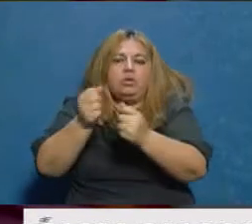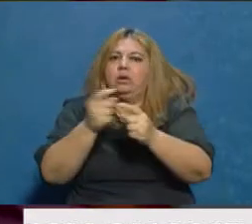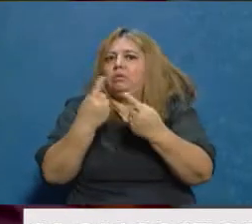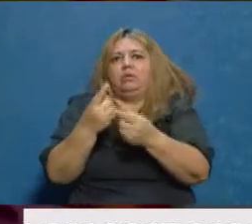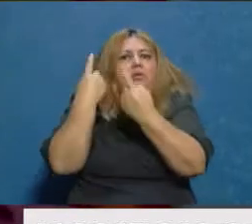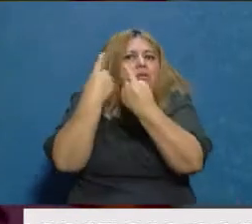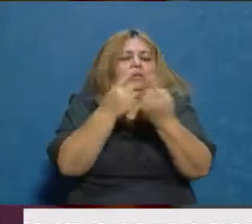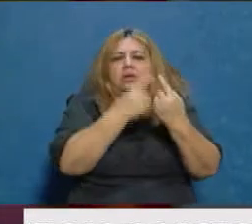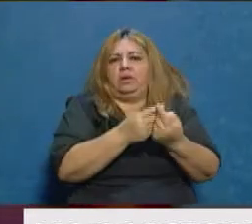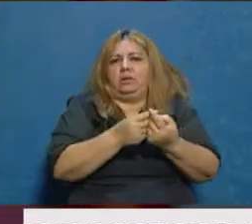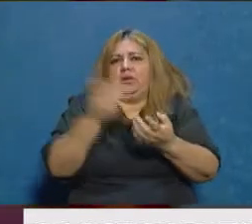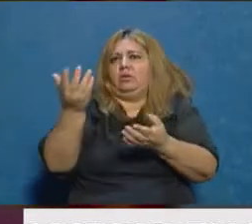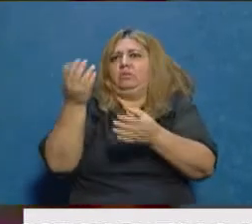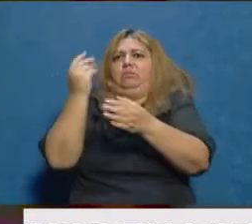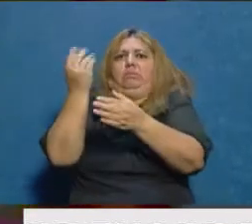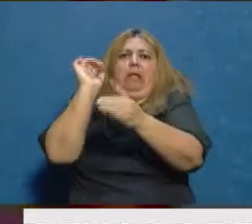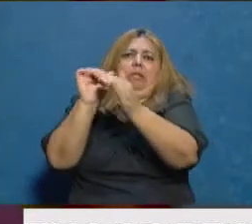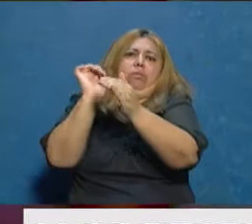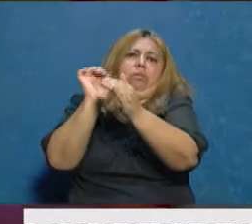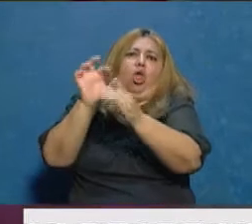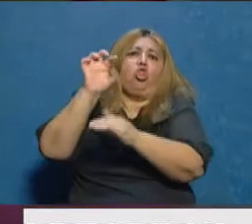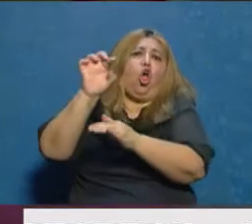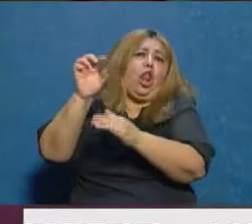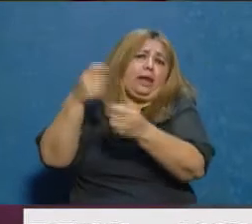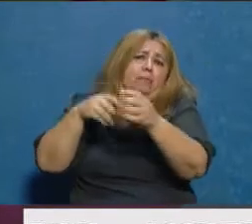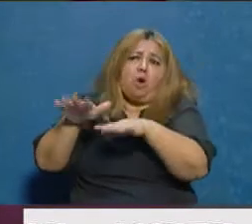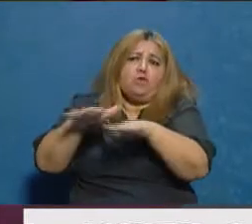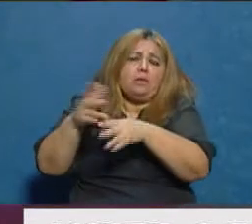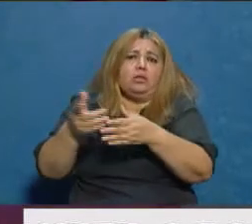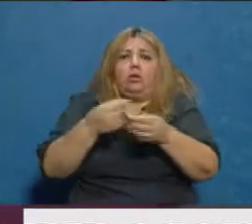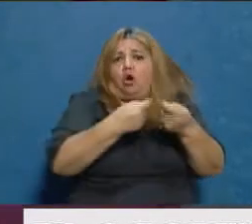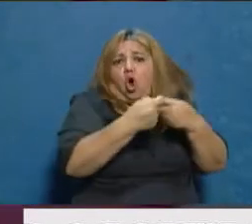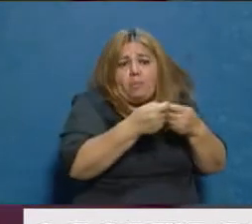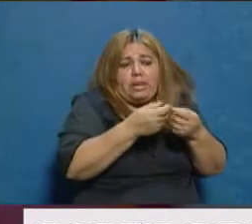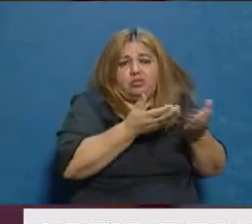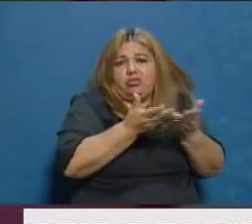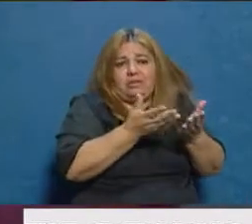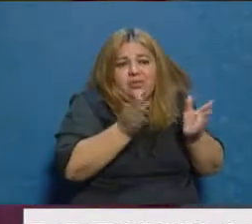que tienen capacidad de ahorro y capacidad de ahorro en dólares. El comercio es otro, comercio y servicios.